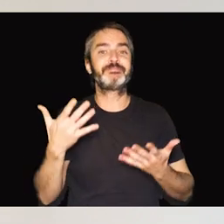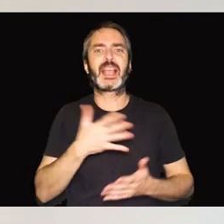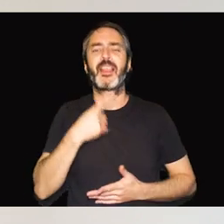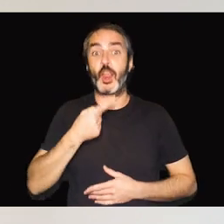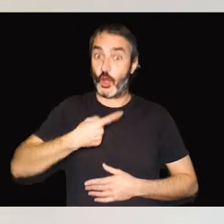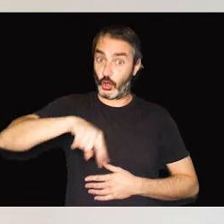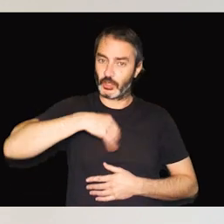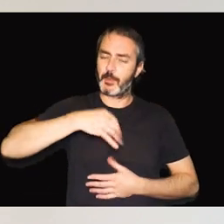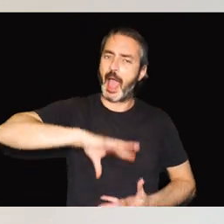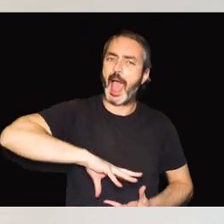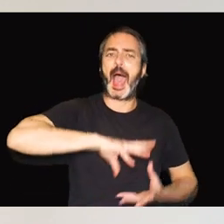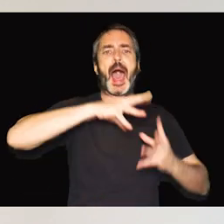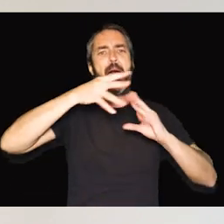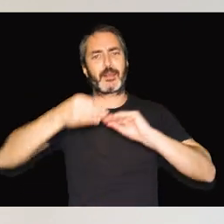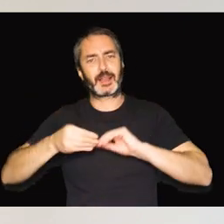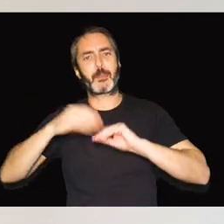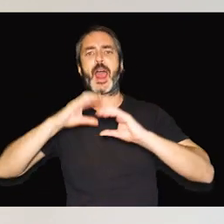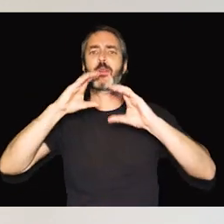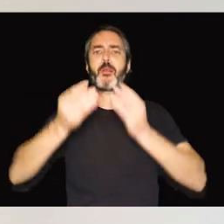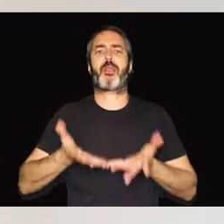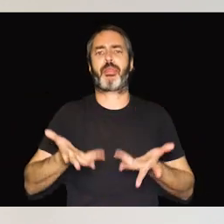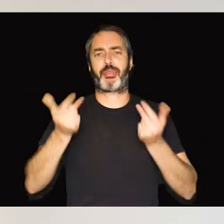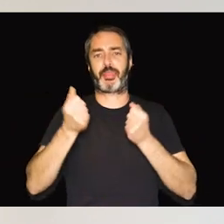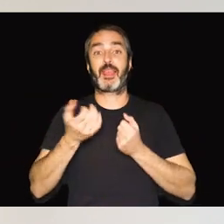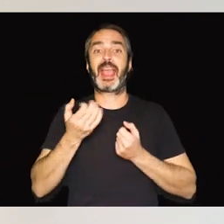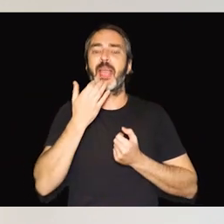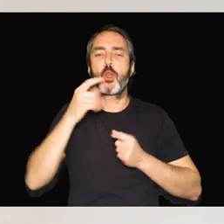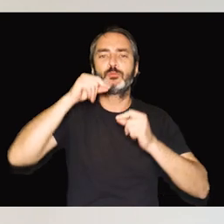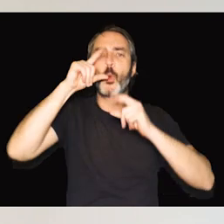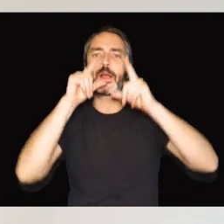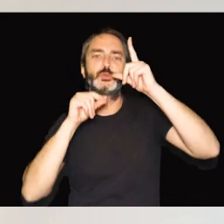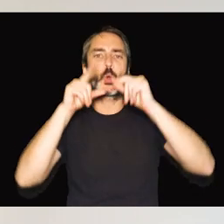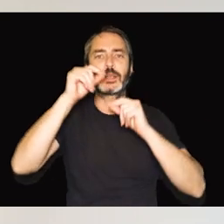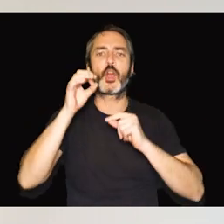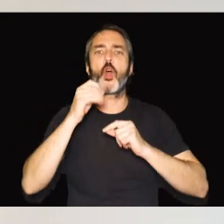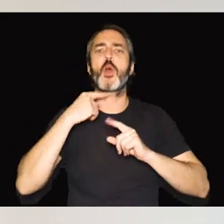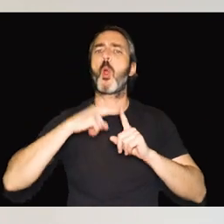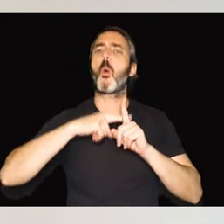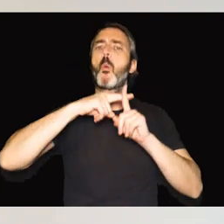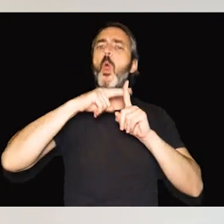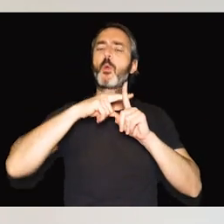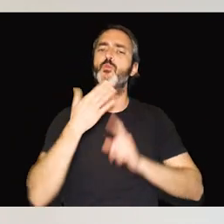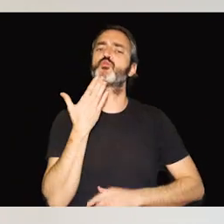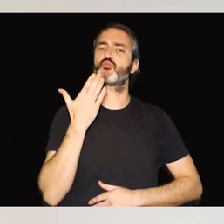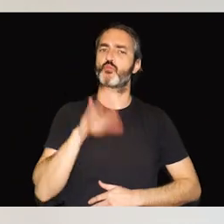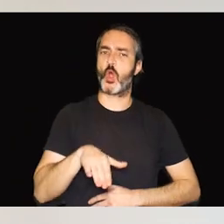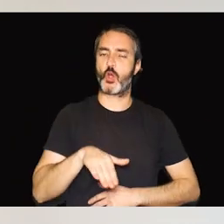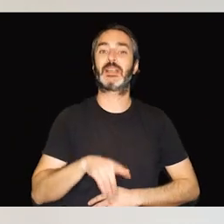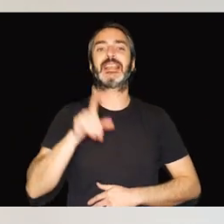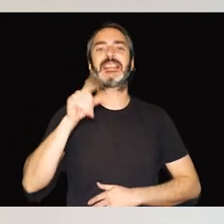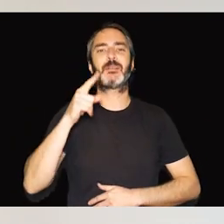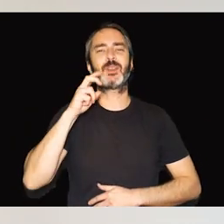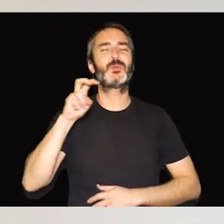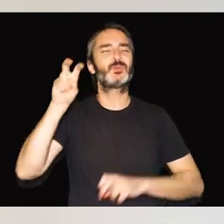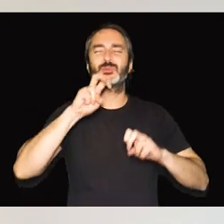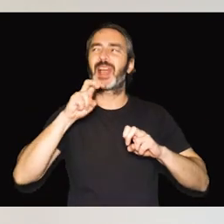adaptar para facilitar la comunicación, vocalizando adecuadamente, usando el tono y el volumen adecuados y evitando